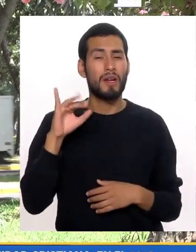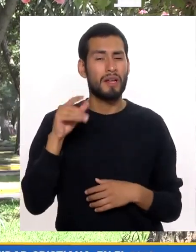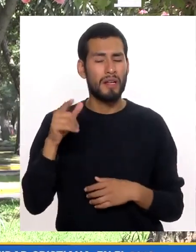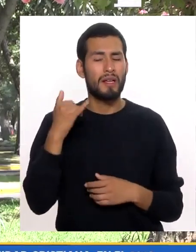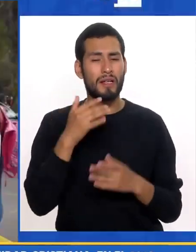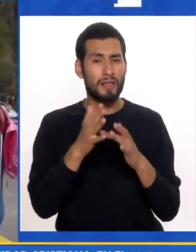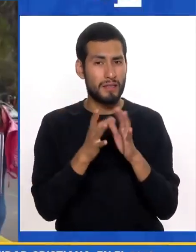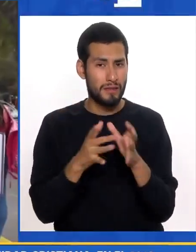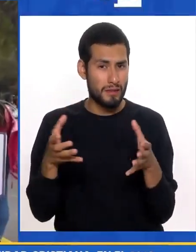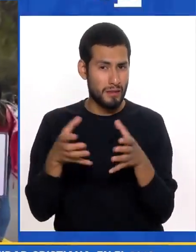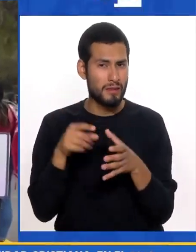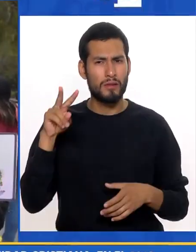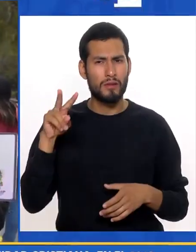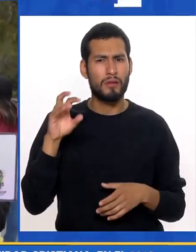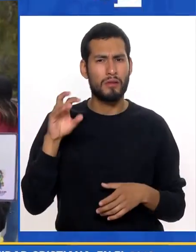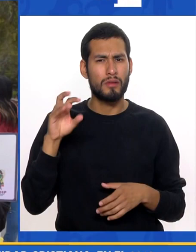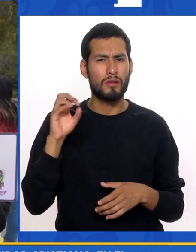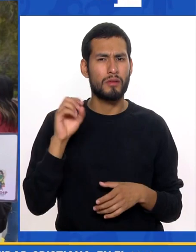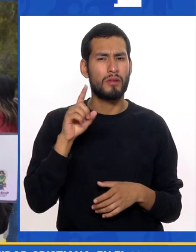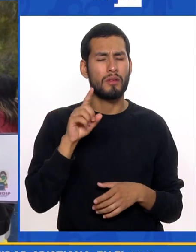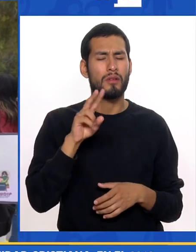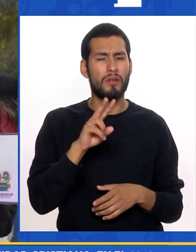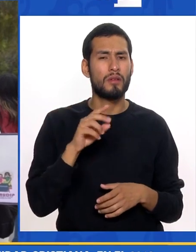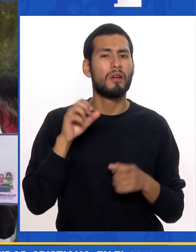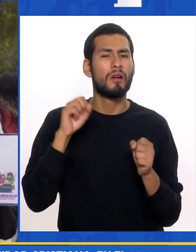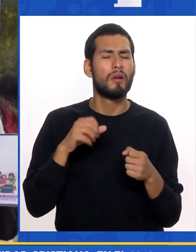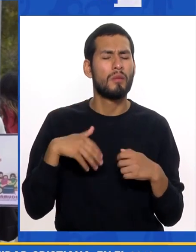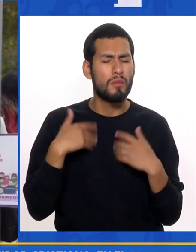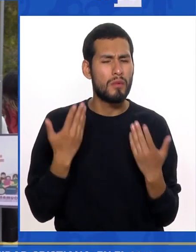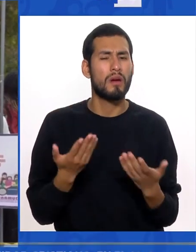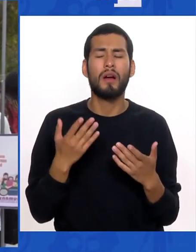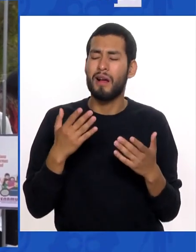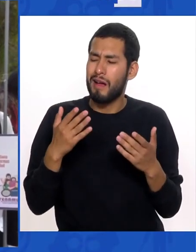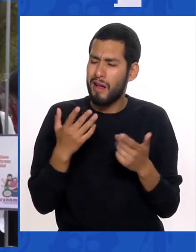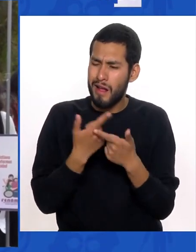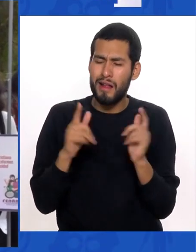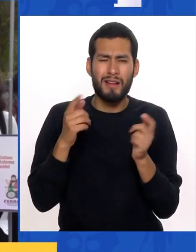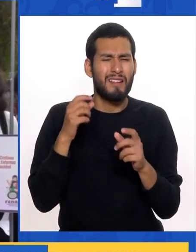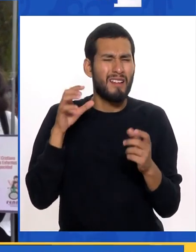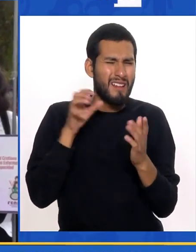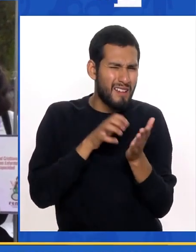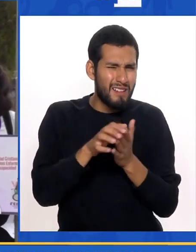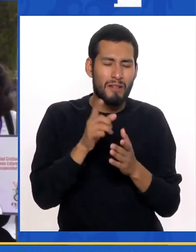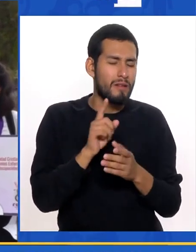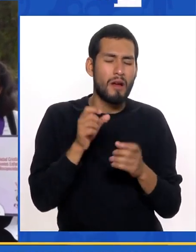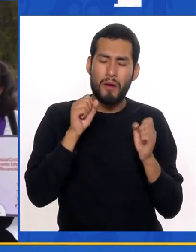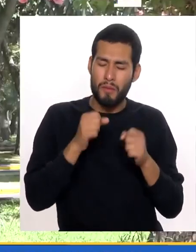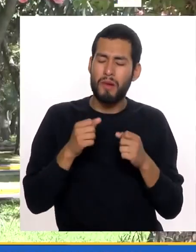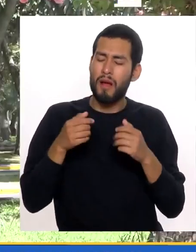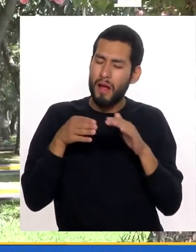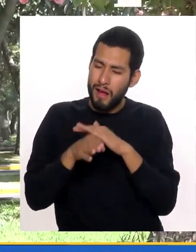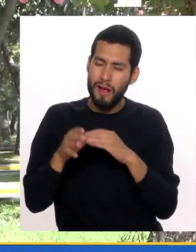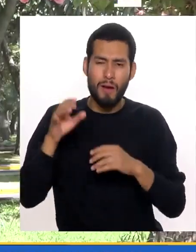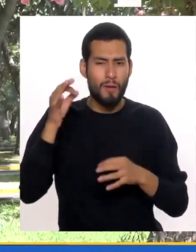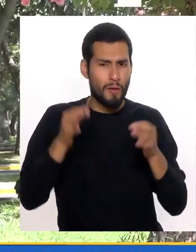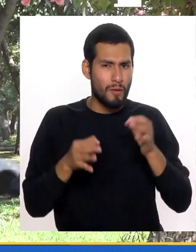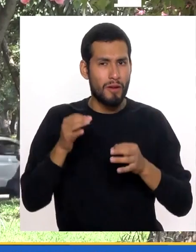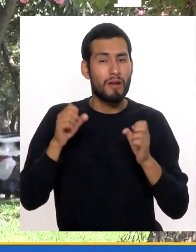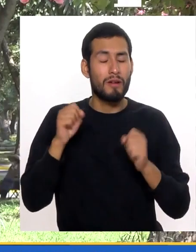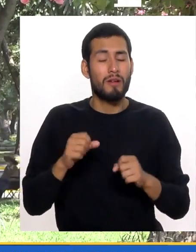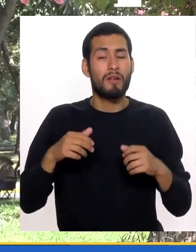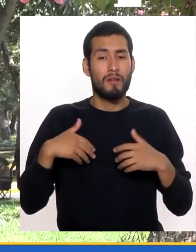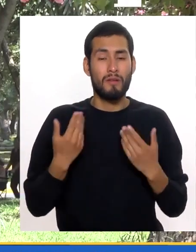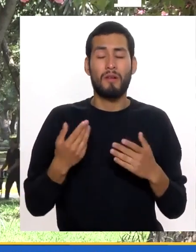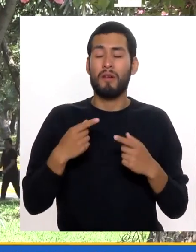discapacidad Orgánica Y fraternidad Cristiana En el 2012 Para que vivan Una vida libre De violencia Para que tengan Acceso a